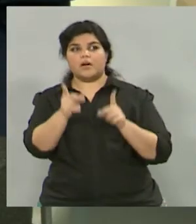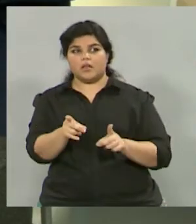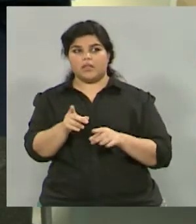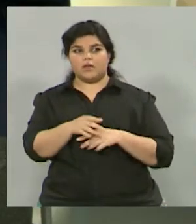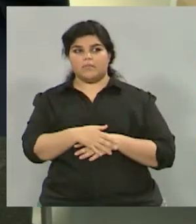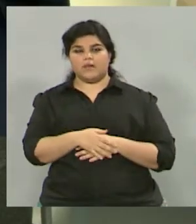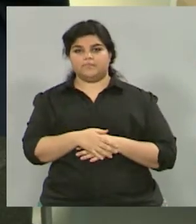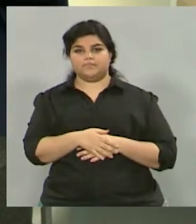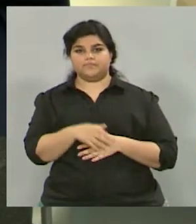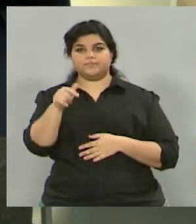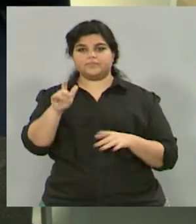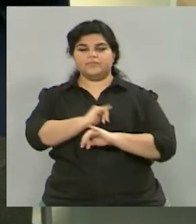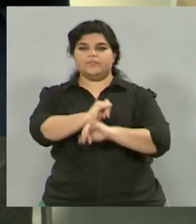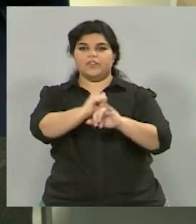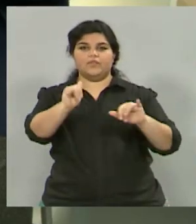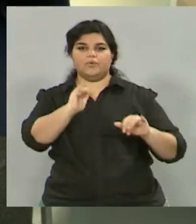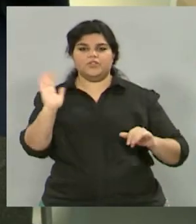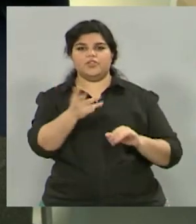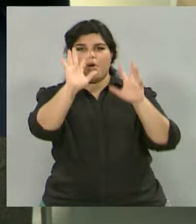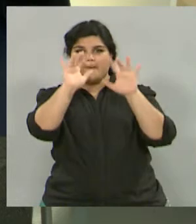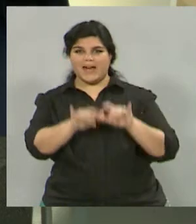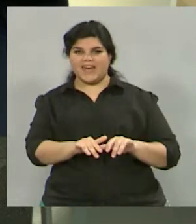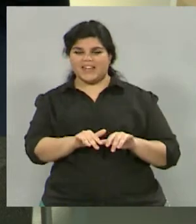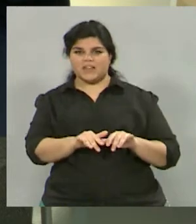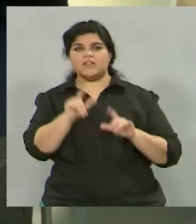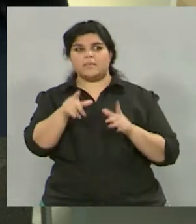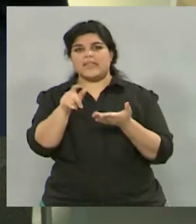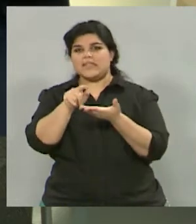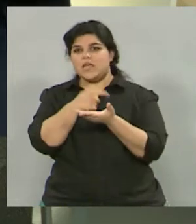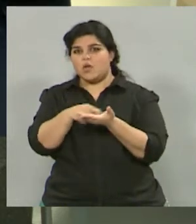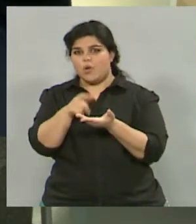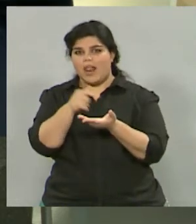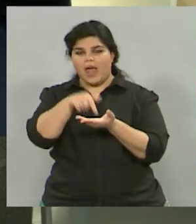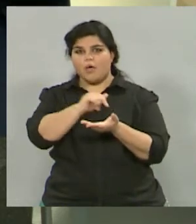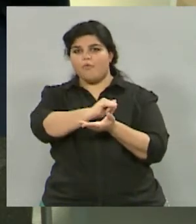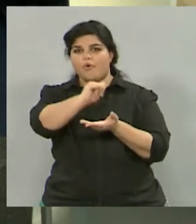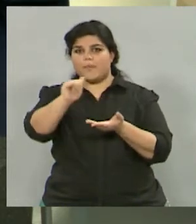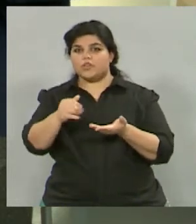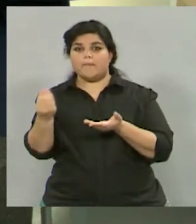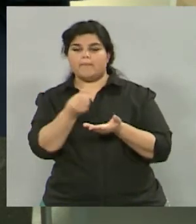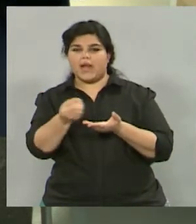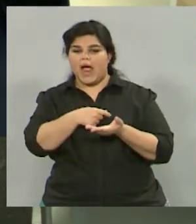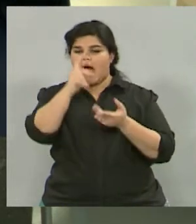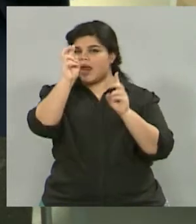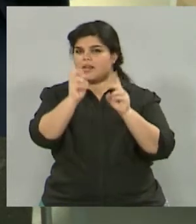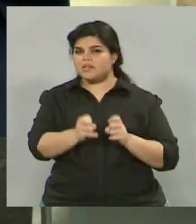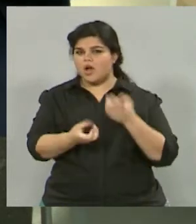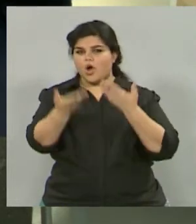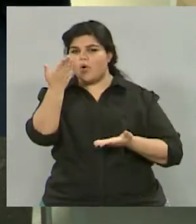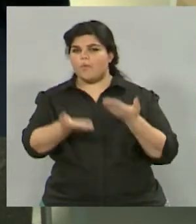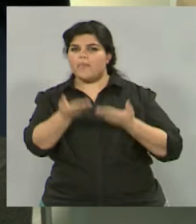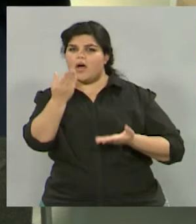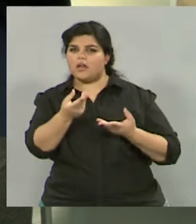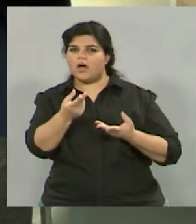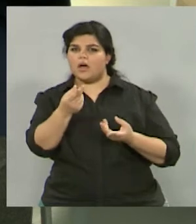información a través de la web, es decir, en el celular incluso tiene toda la información para poder analizar y comparar y buscar precios,